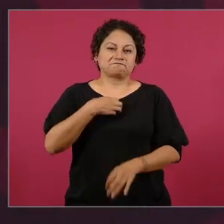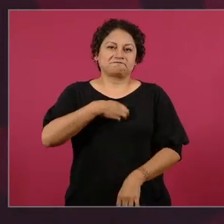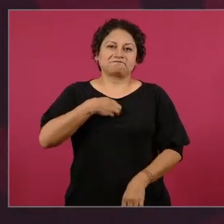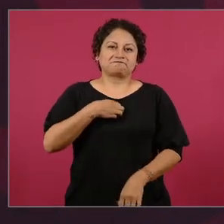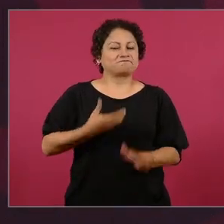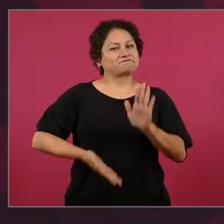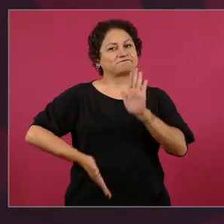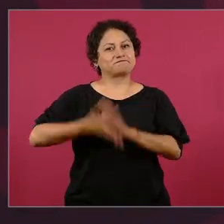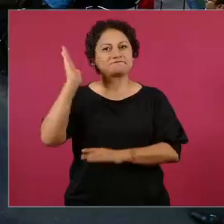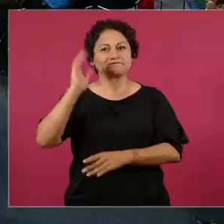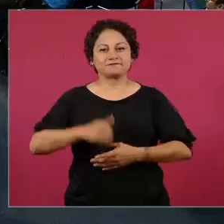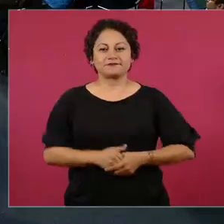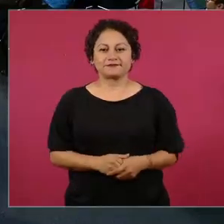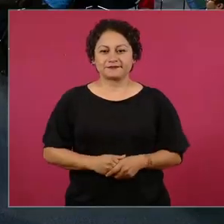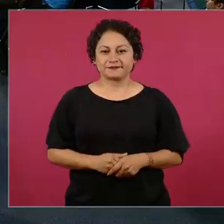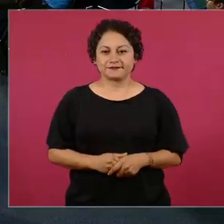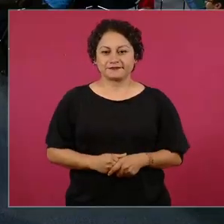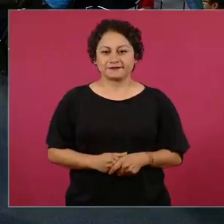gracias ayunar